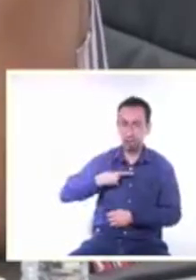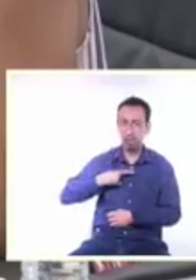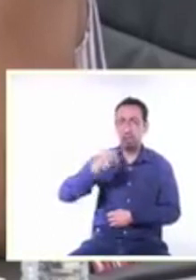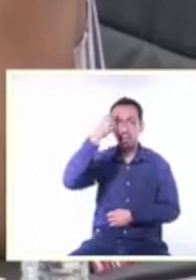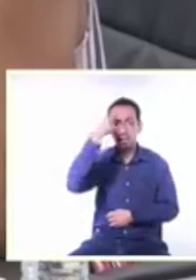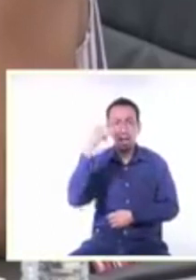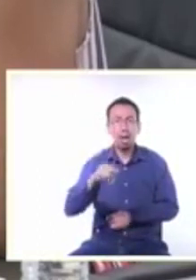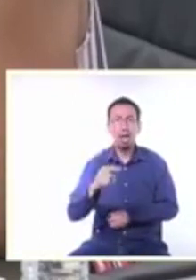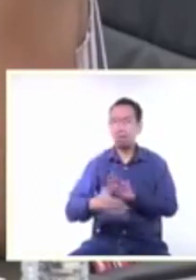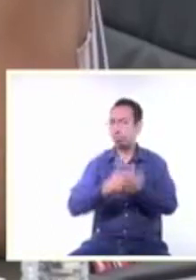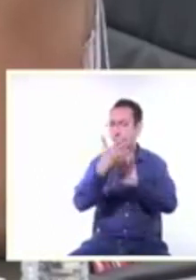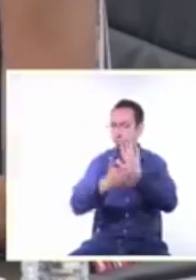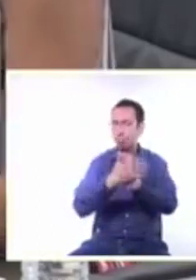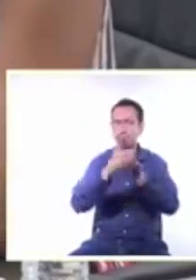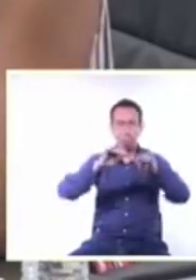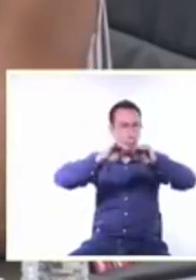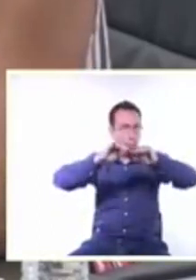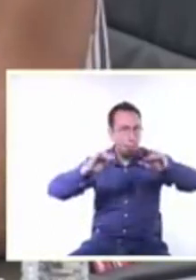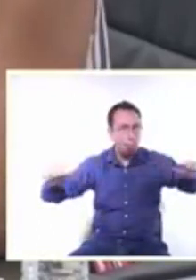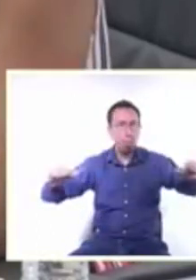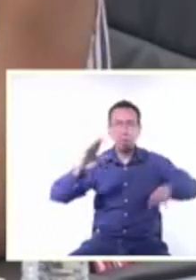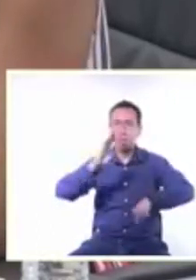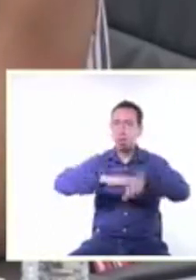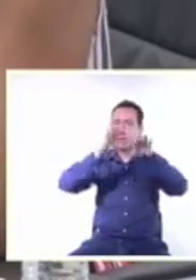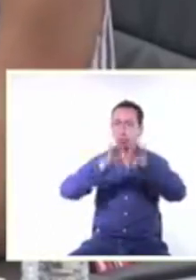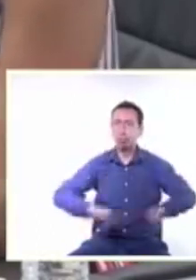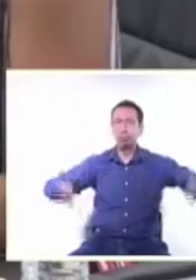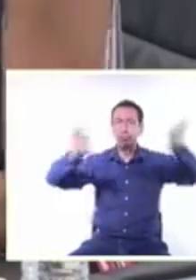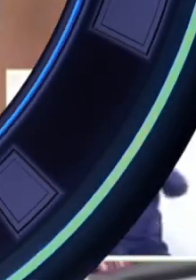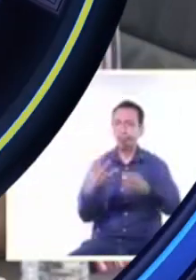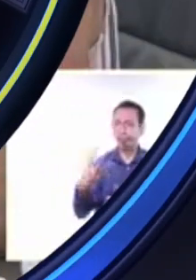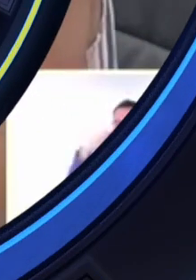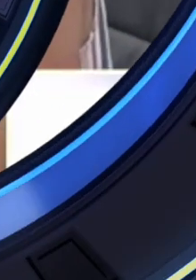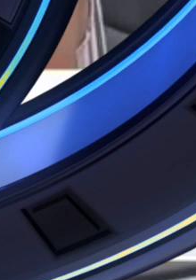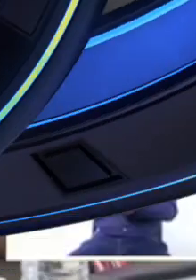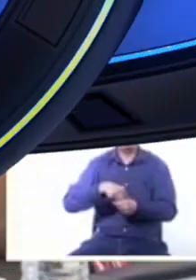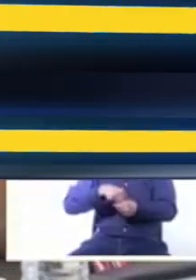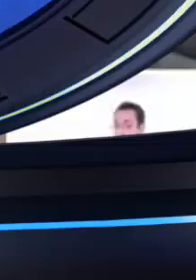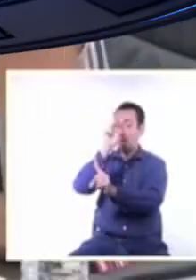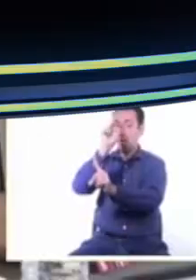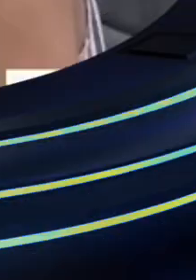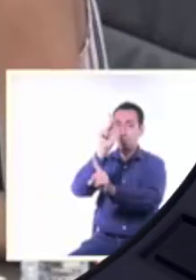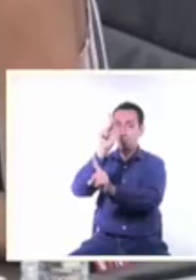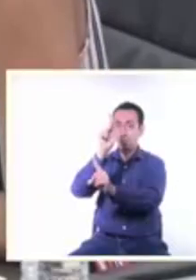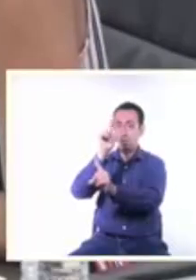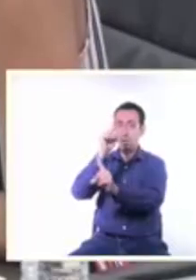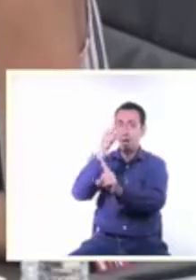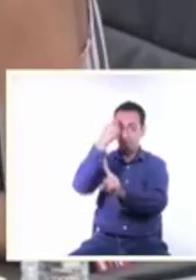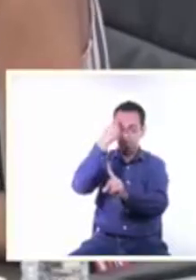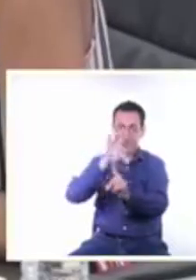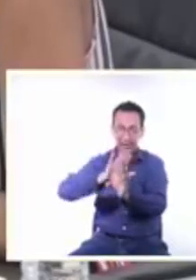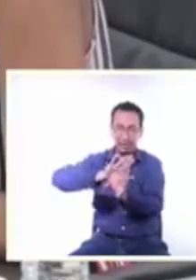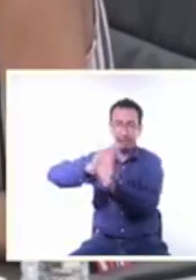electoral se debe de poner en todo momento el principio de paridad de género y no discriminación es una convicción